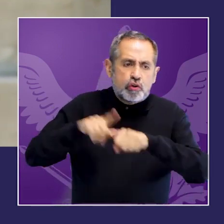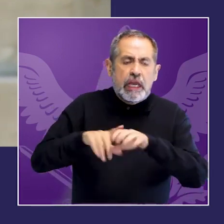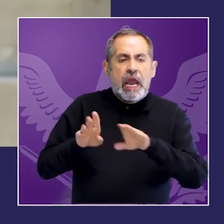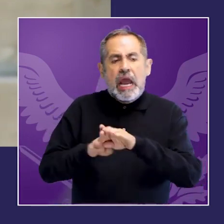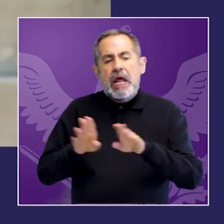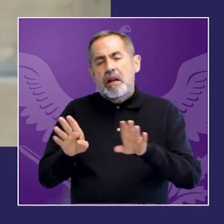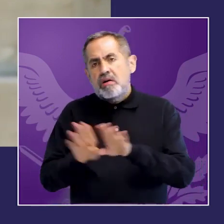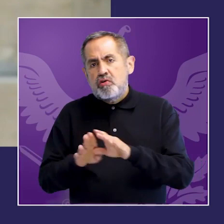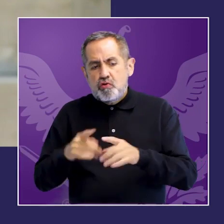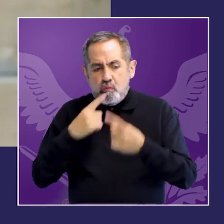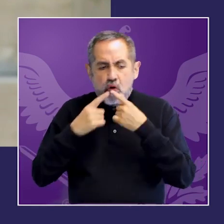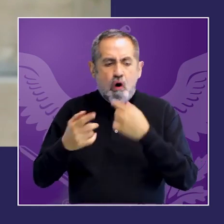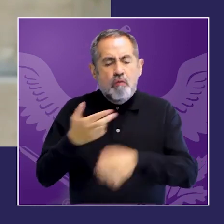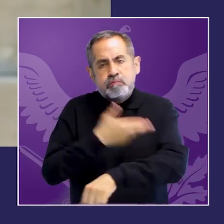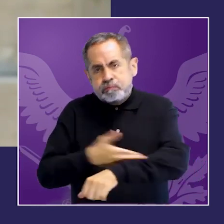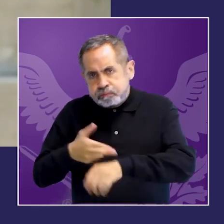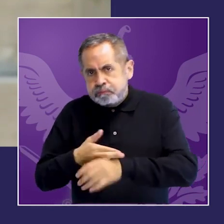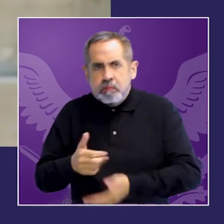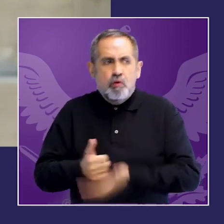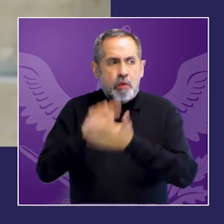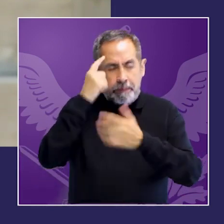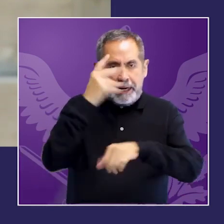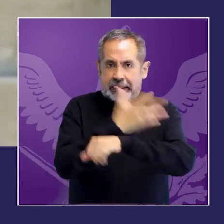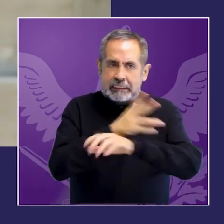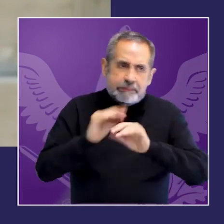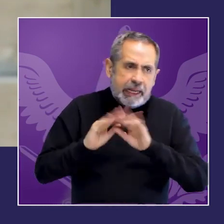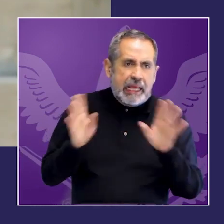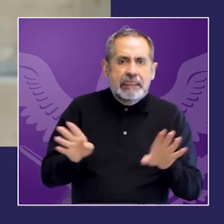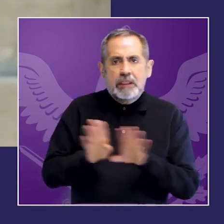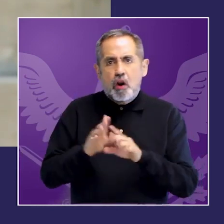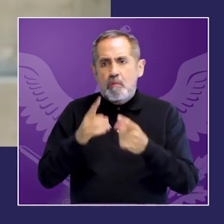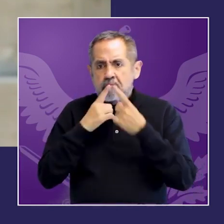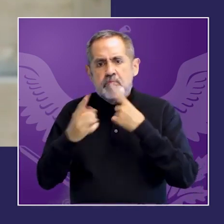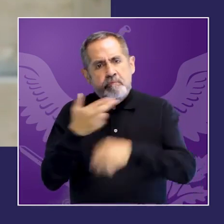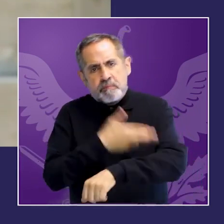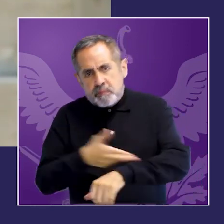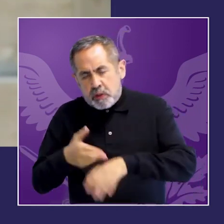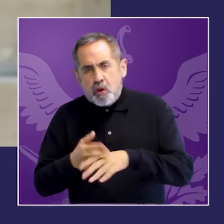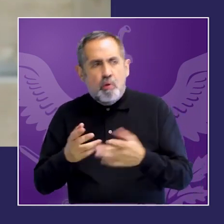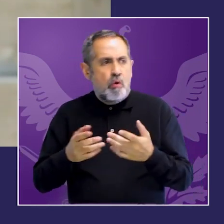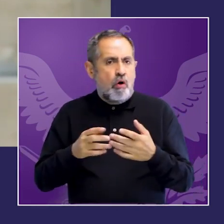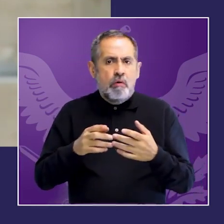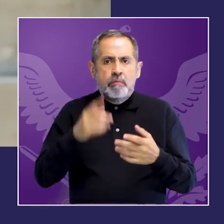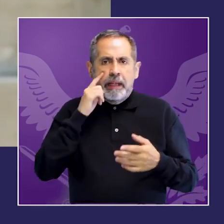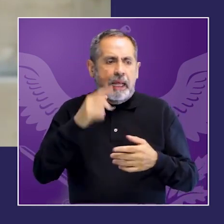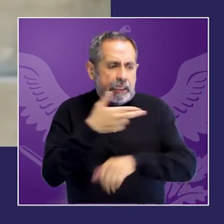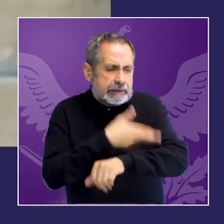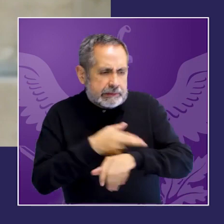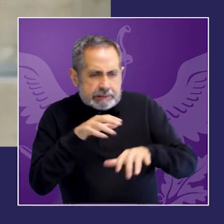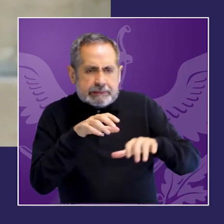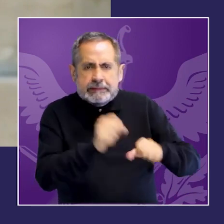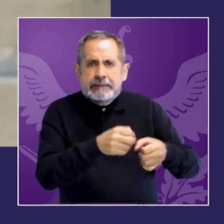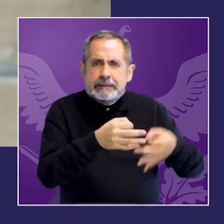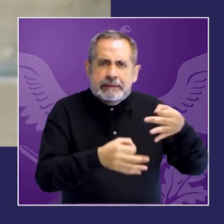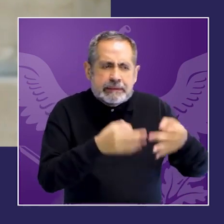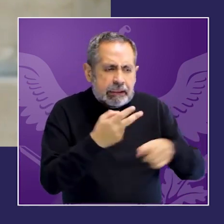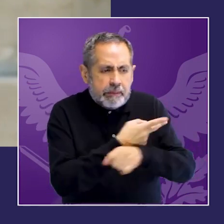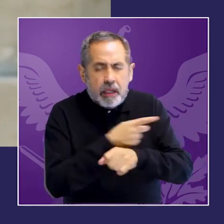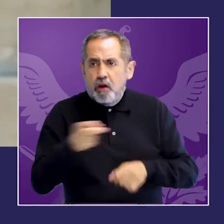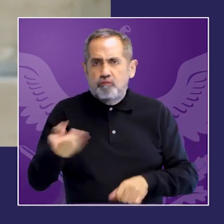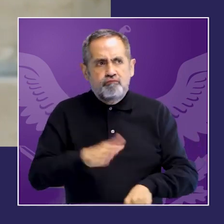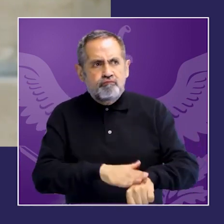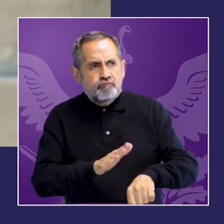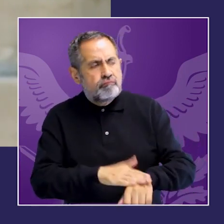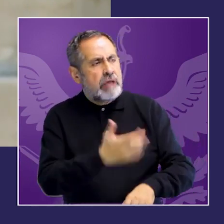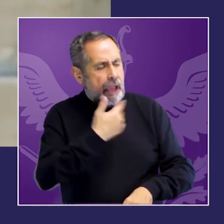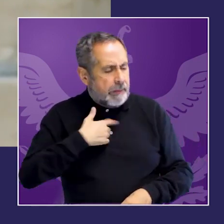seguimiento de los procesos la exigibilidad de rendición de cuentas y la responsabilización frente a las decisiones